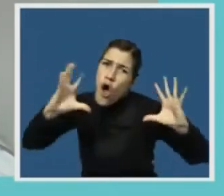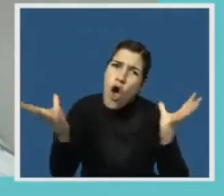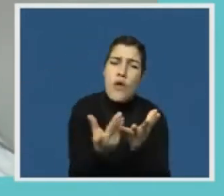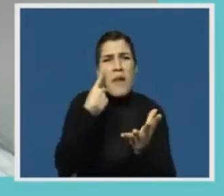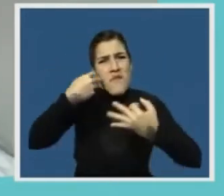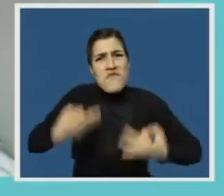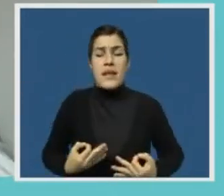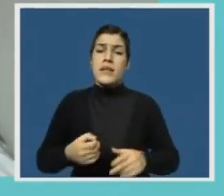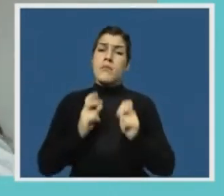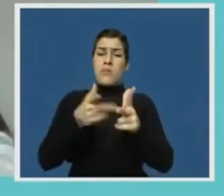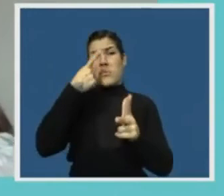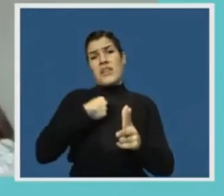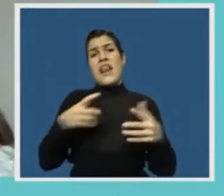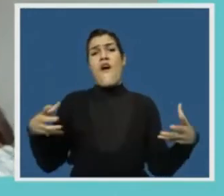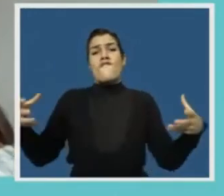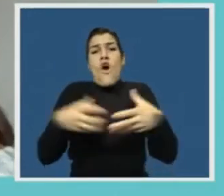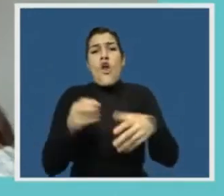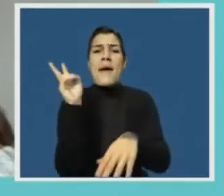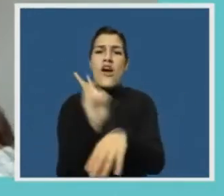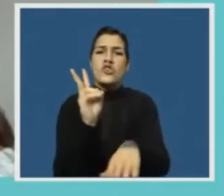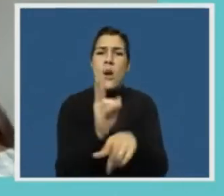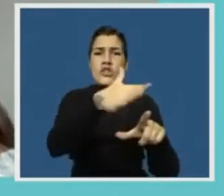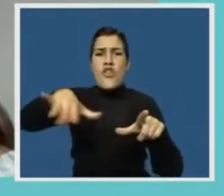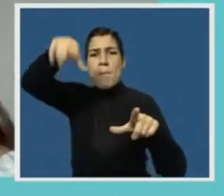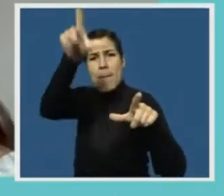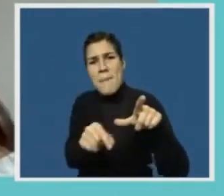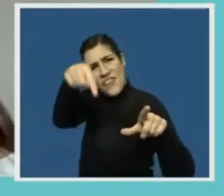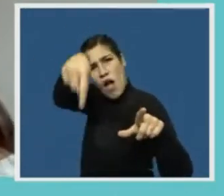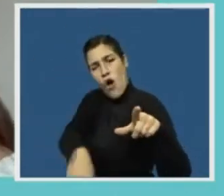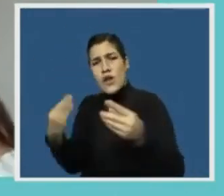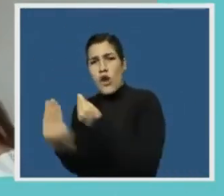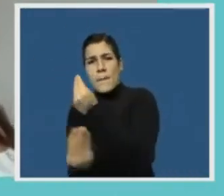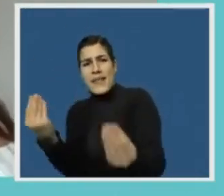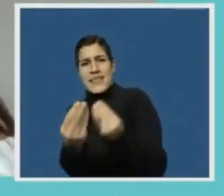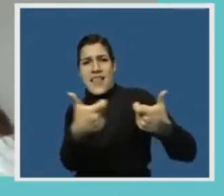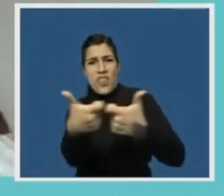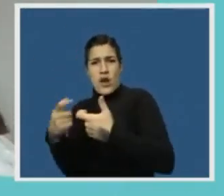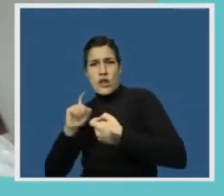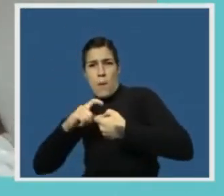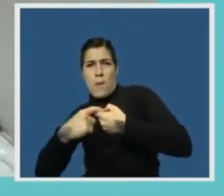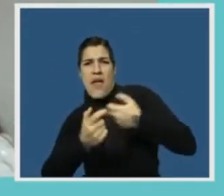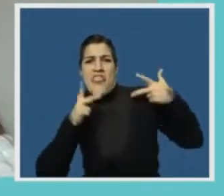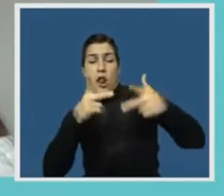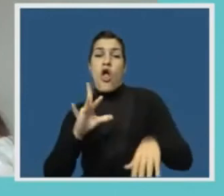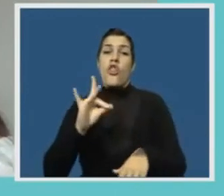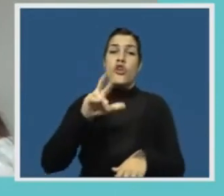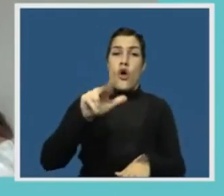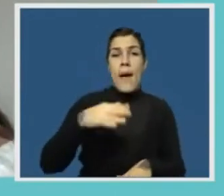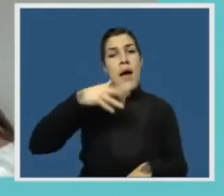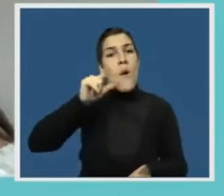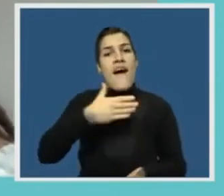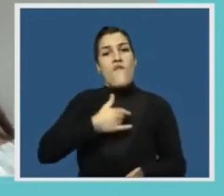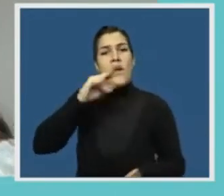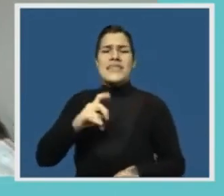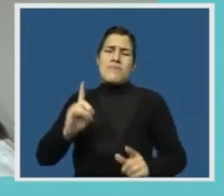expresado por el Foro para la Conservación del Mar Patagónico y los representantes de sus organizaciones miembros, la doctora Manuela Funes y el